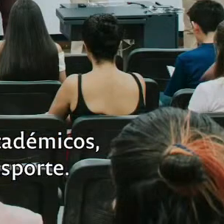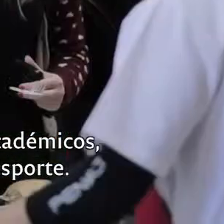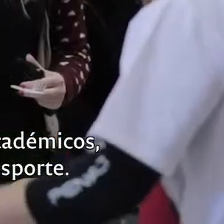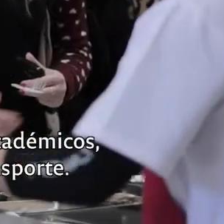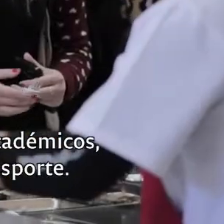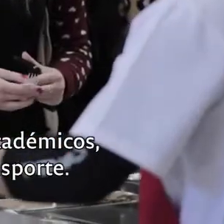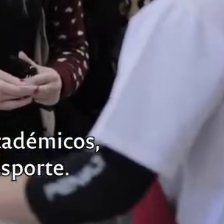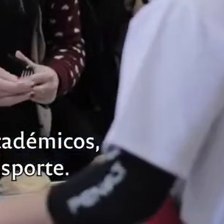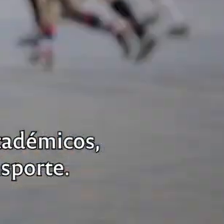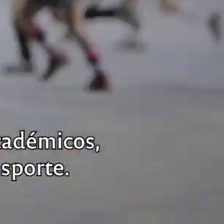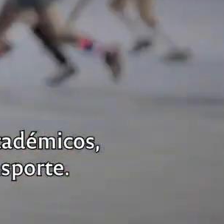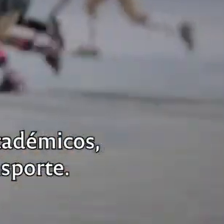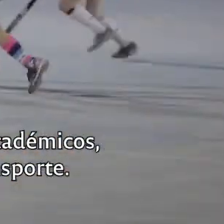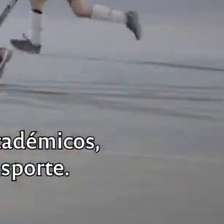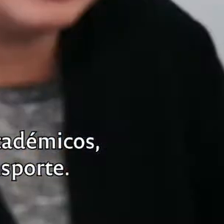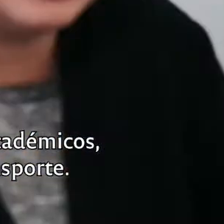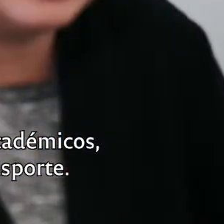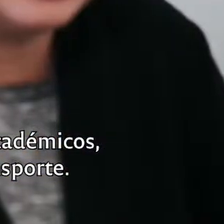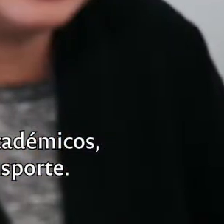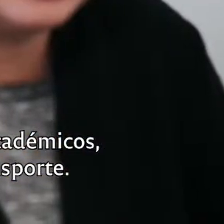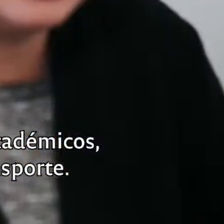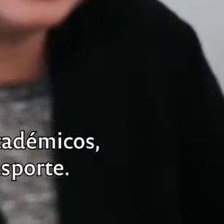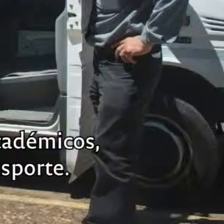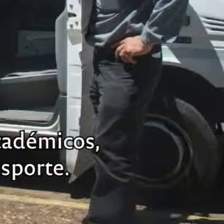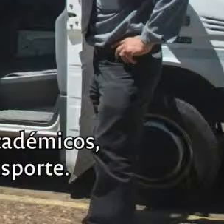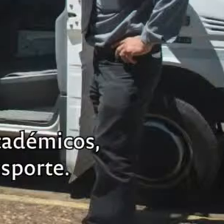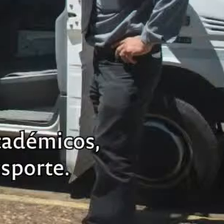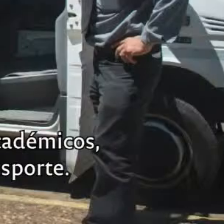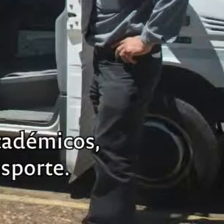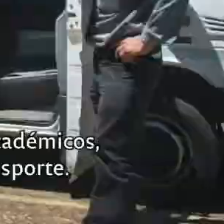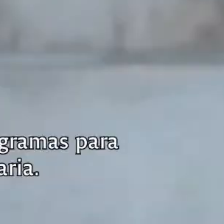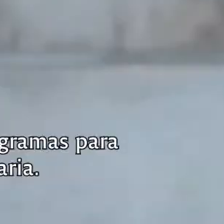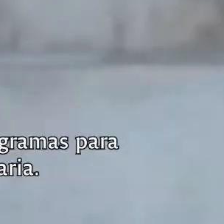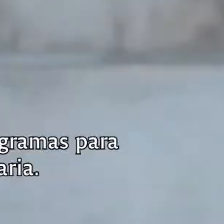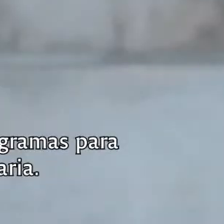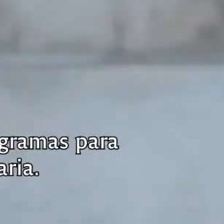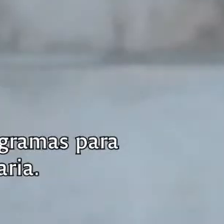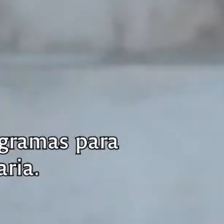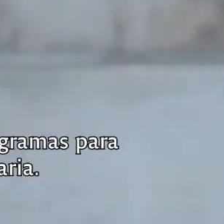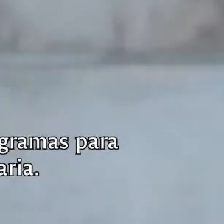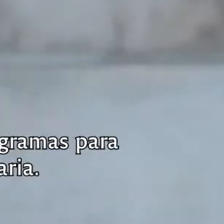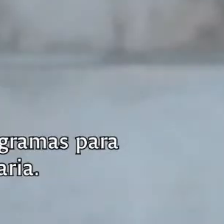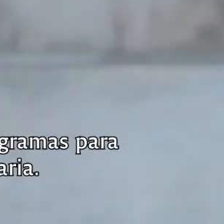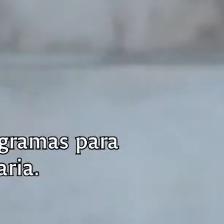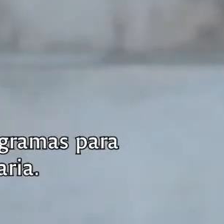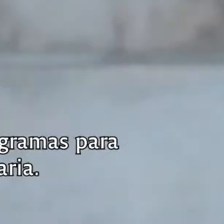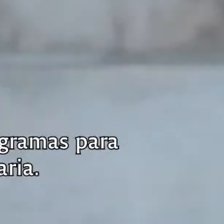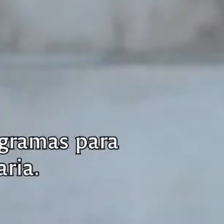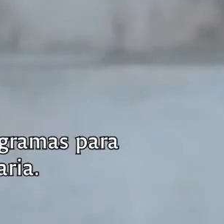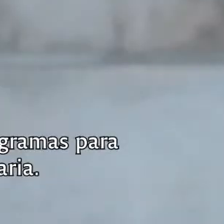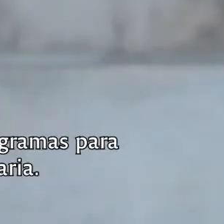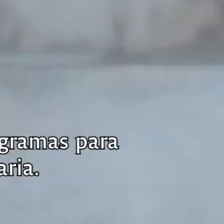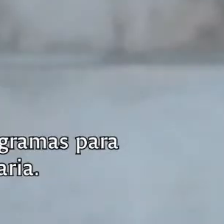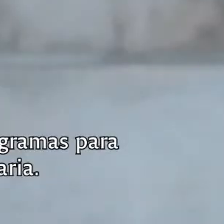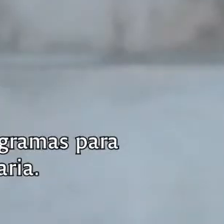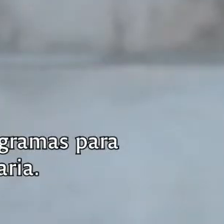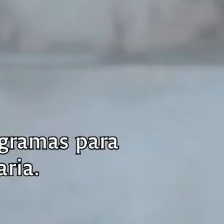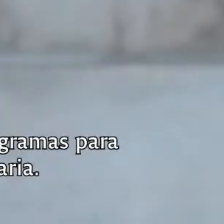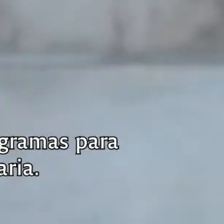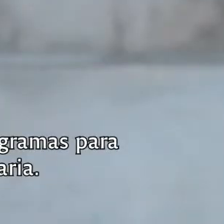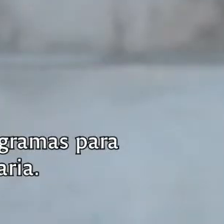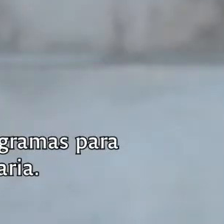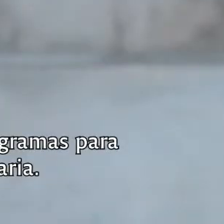comedor universitario, deporte, salud y transporte. Son las diferentes áreas en las cuales generamos programas para